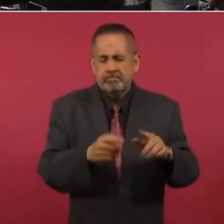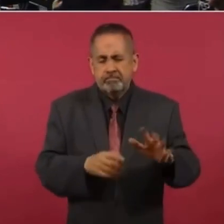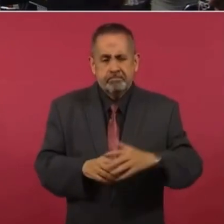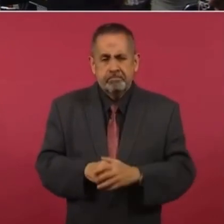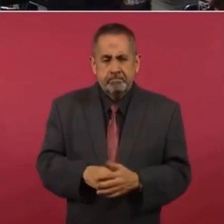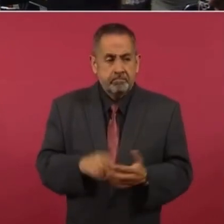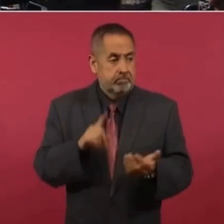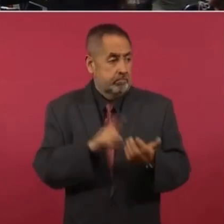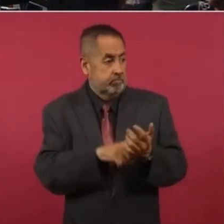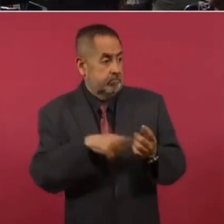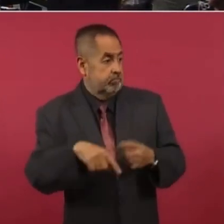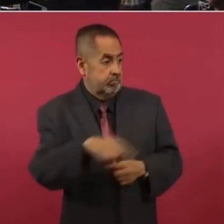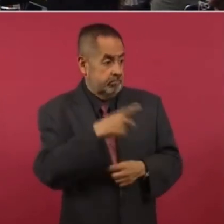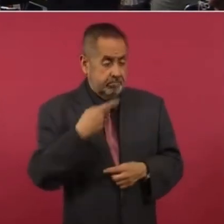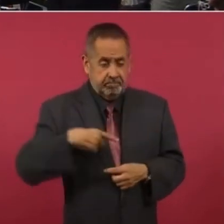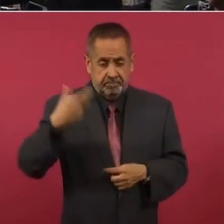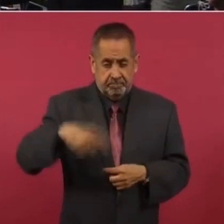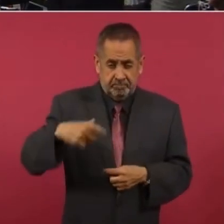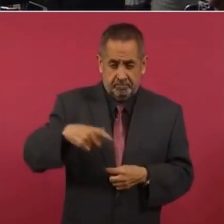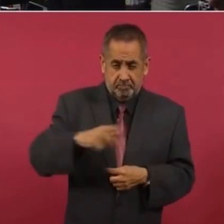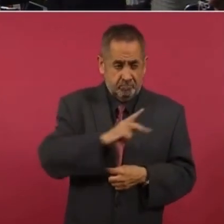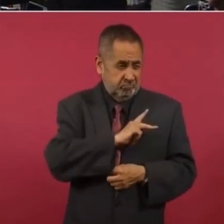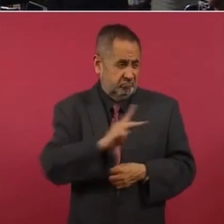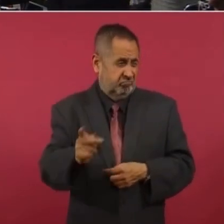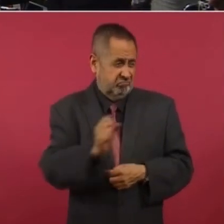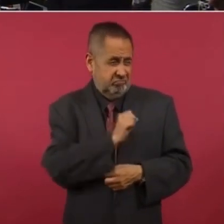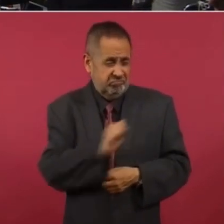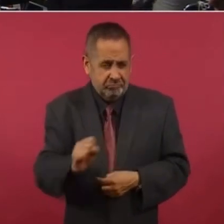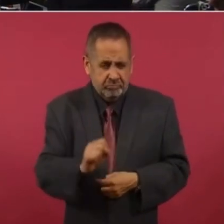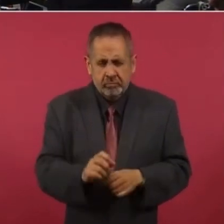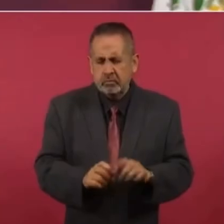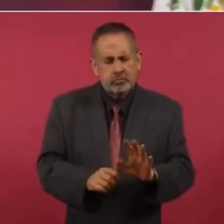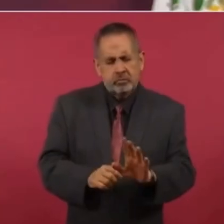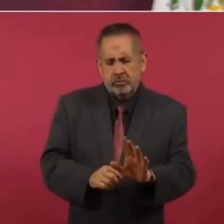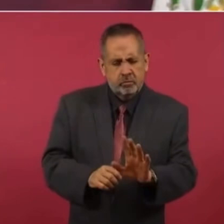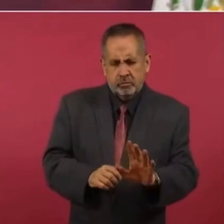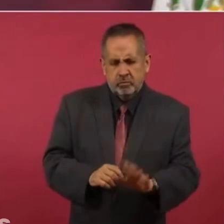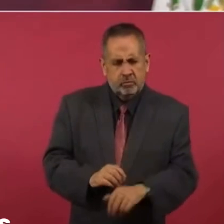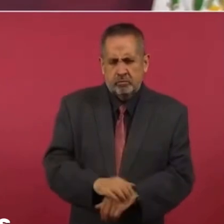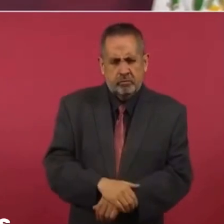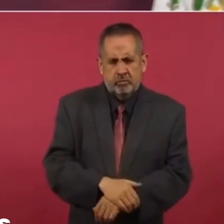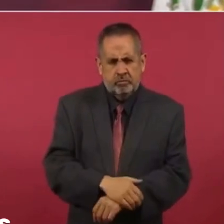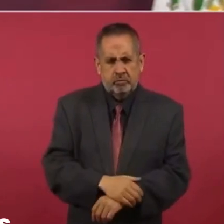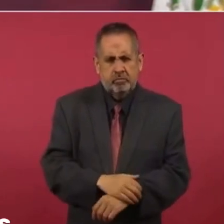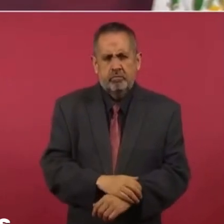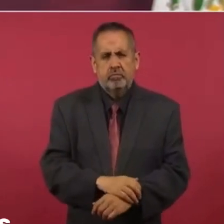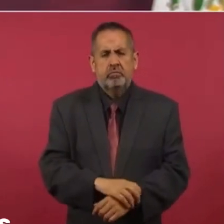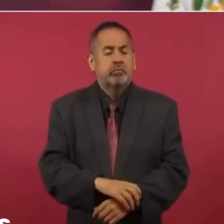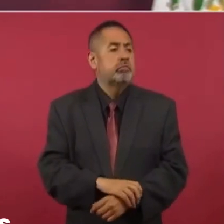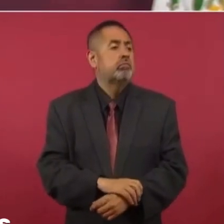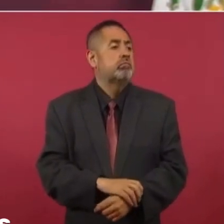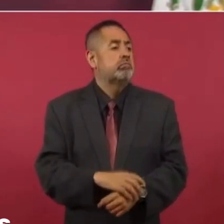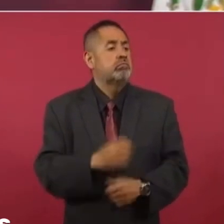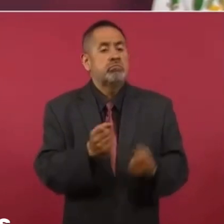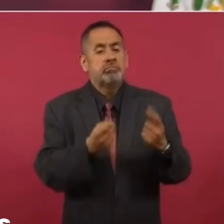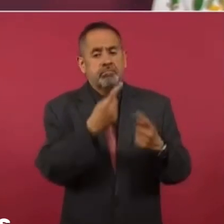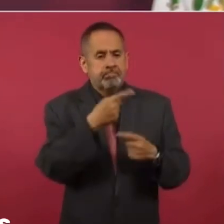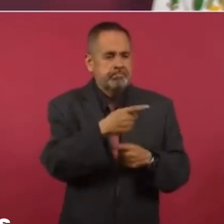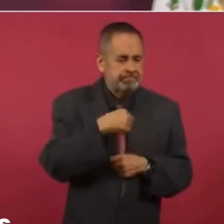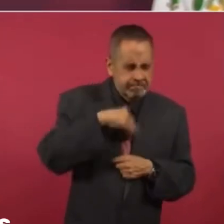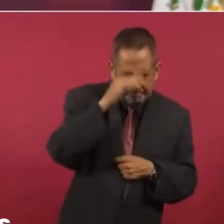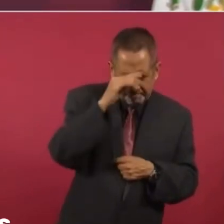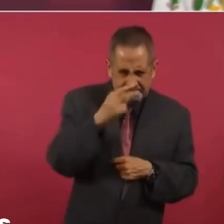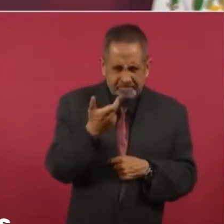tiene es malvado, al contrario, el que invierte,